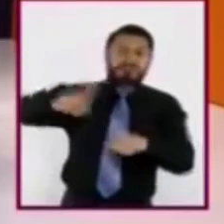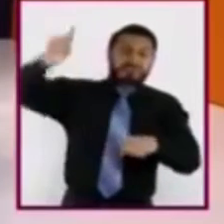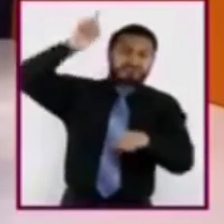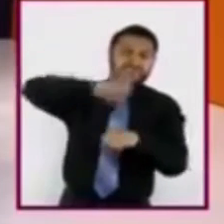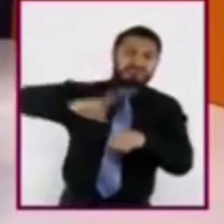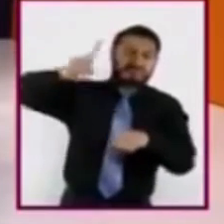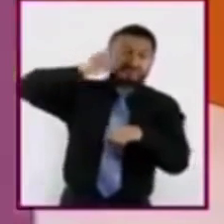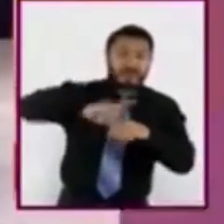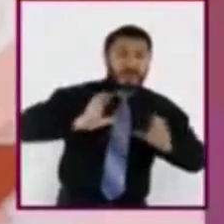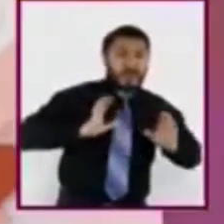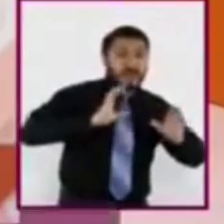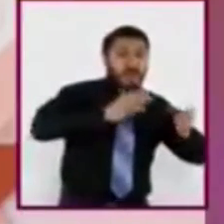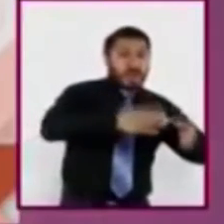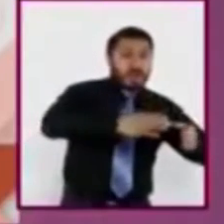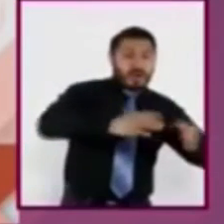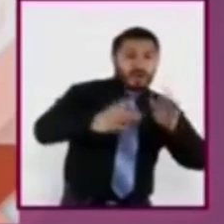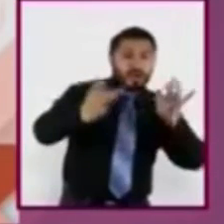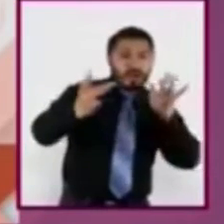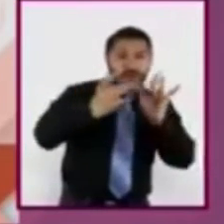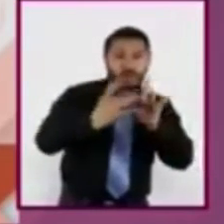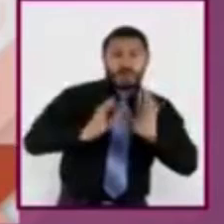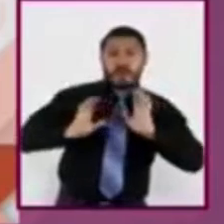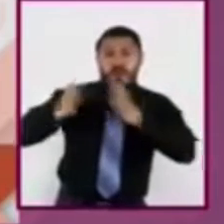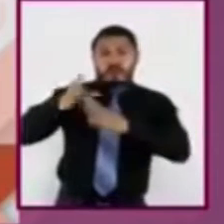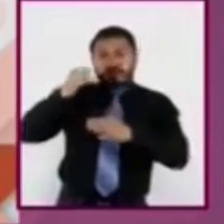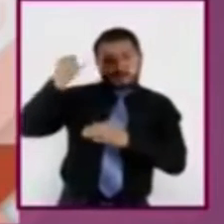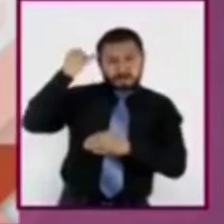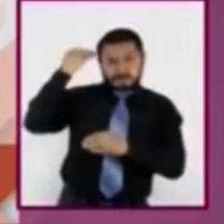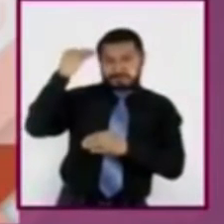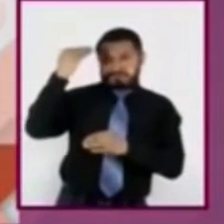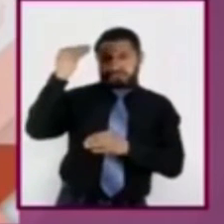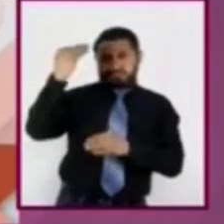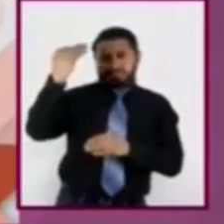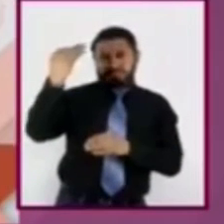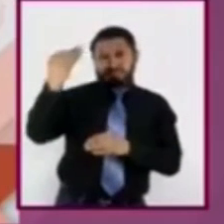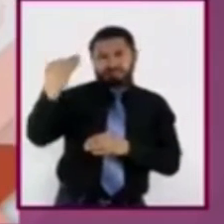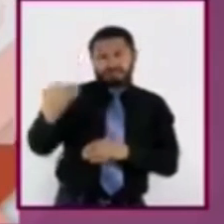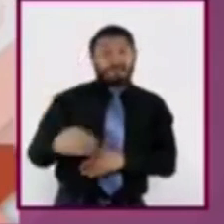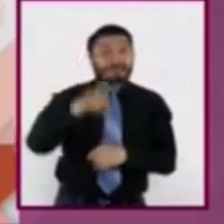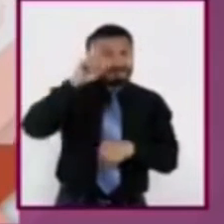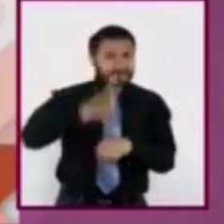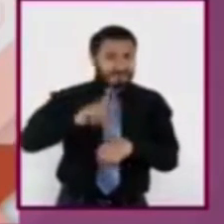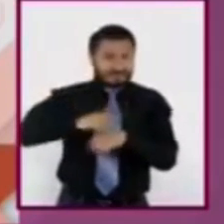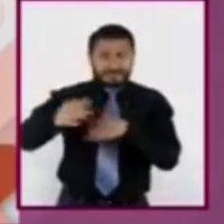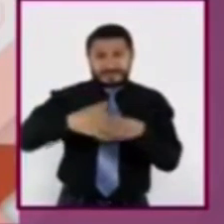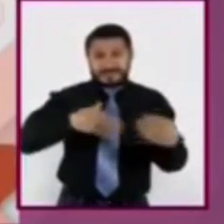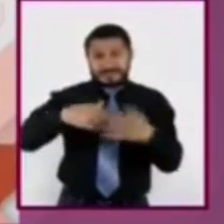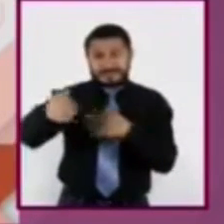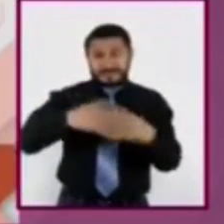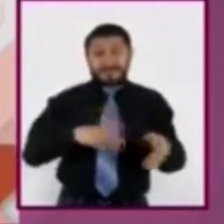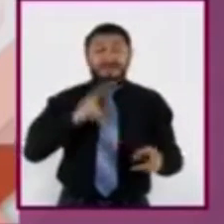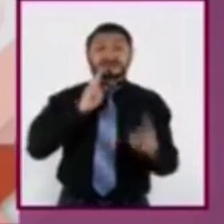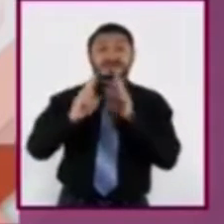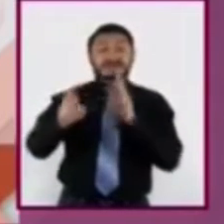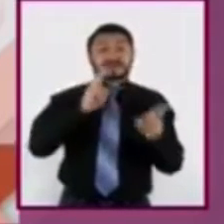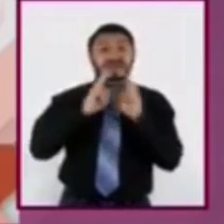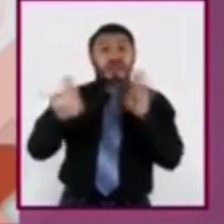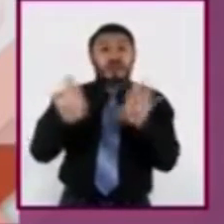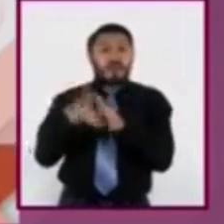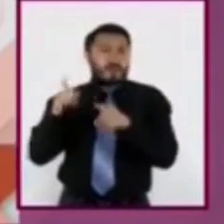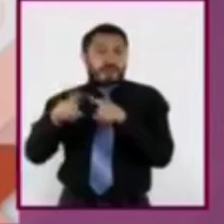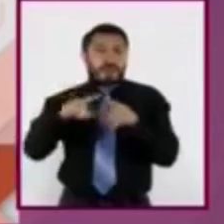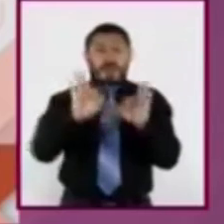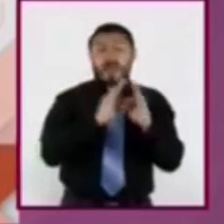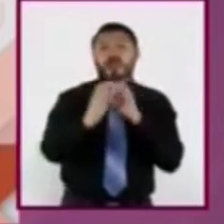una comunidad a otra. En nuestros días, las noticias se difunden a través de diversos medios de